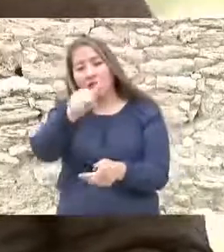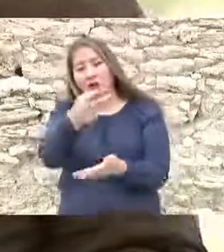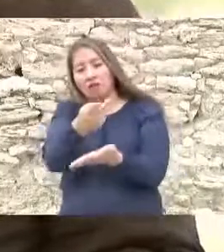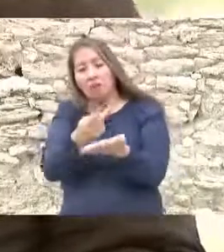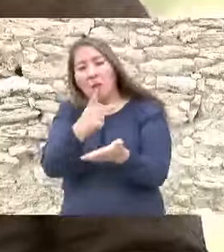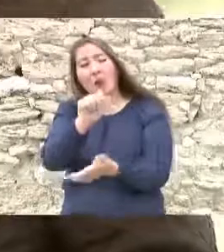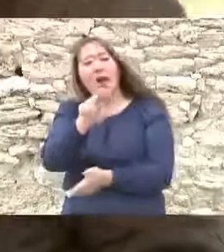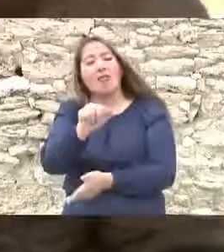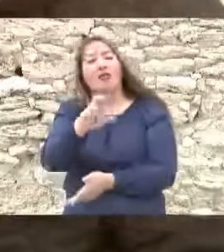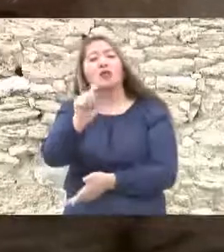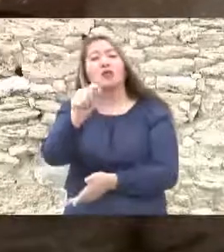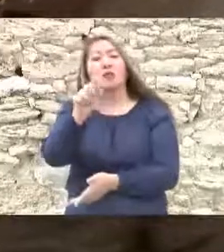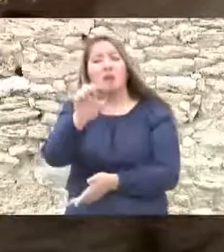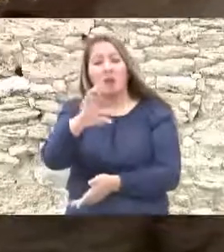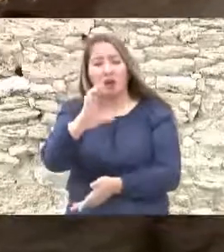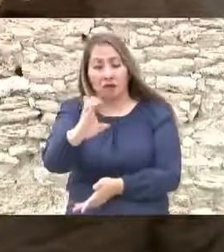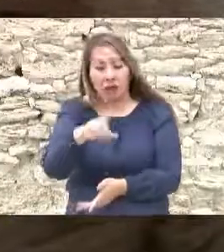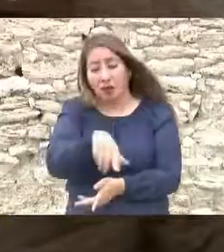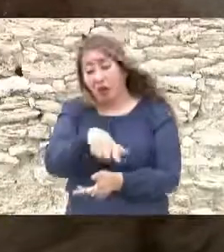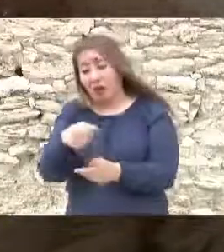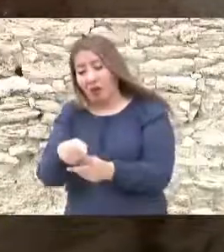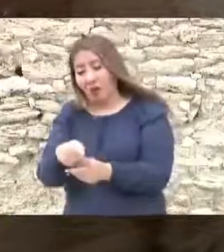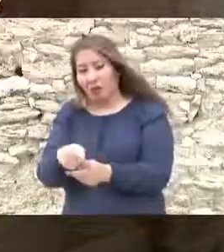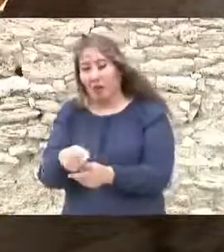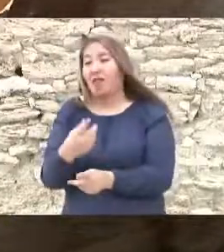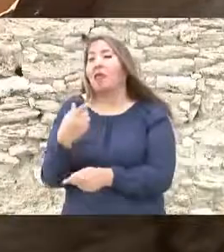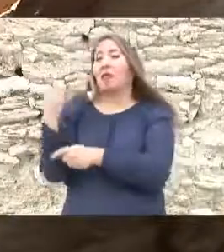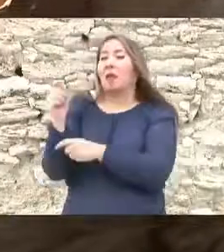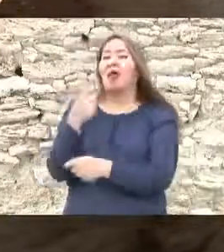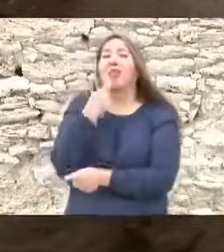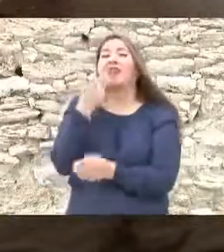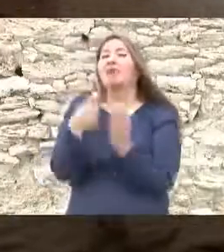son las cosas de la no reelección